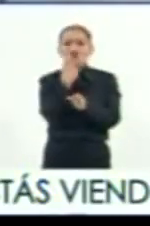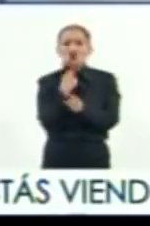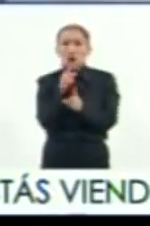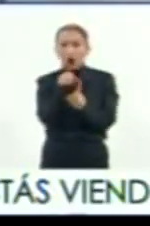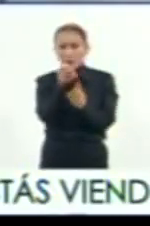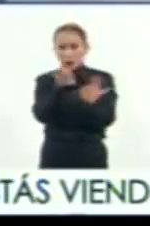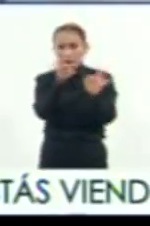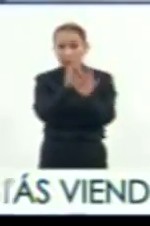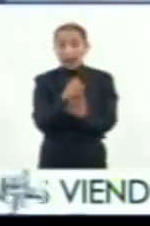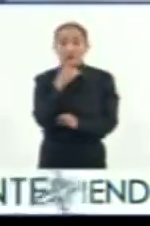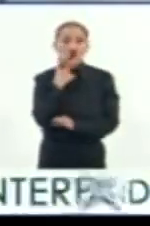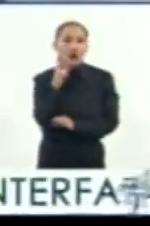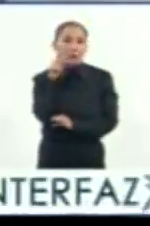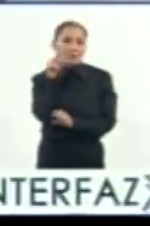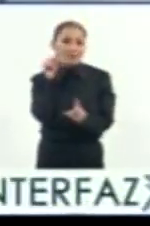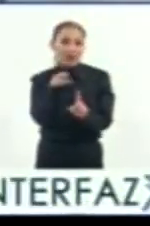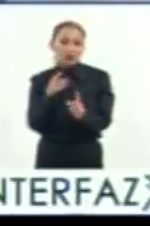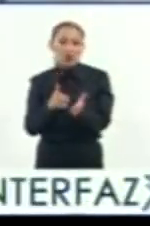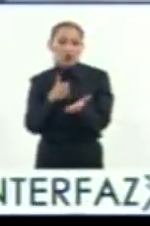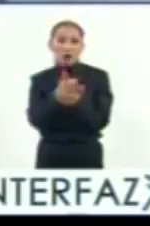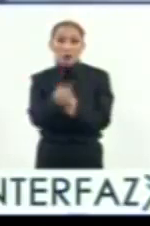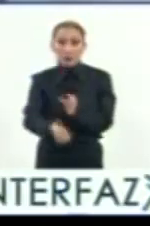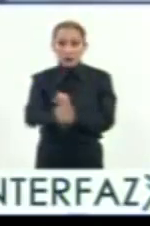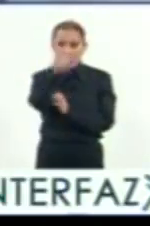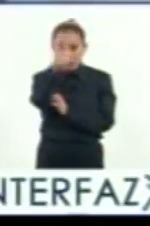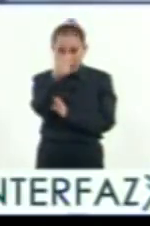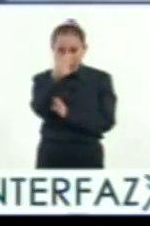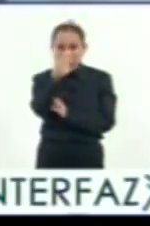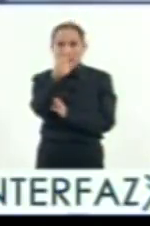roja, tú. Bueno, la roja, por ser la primera,